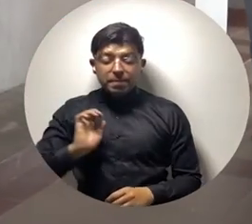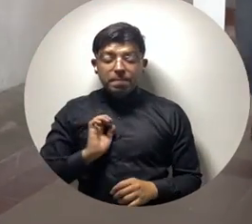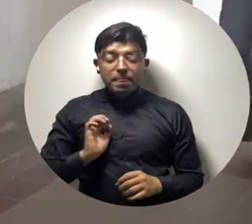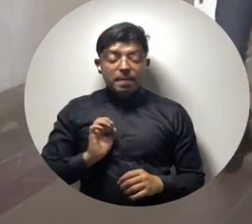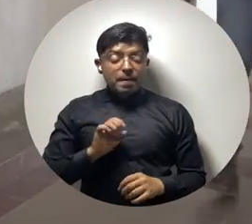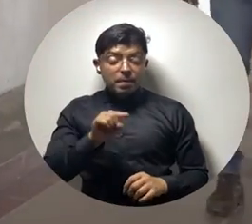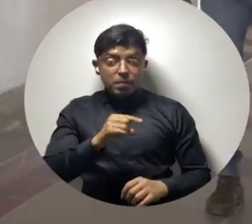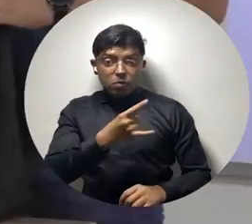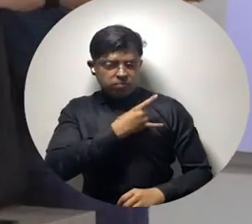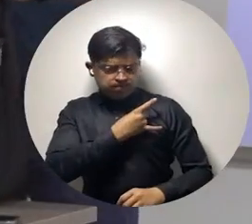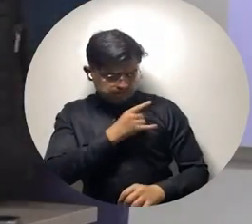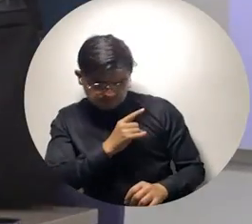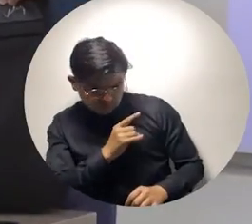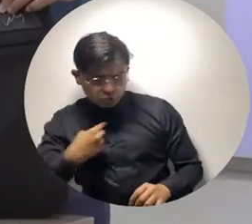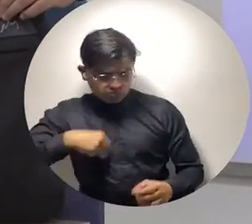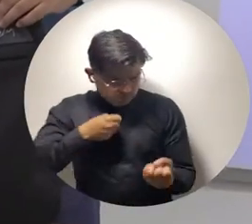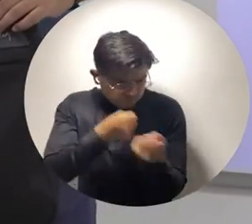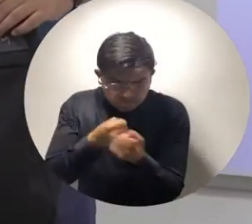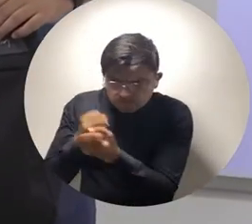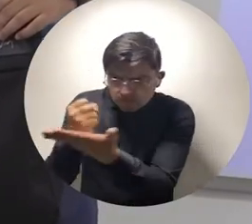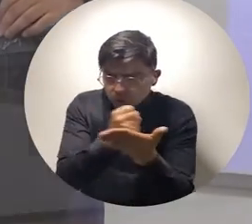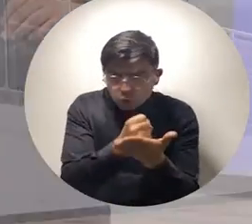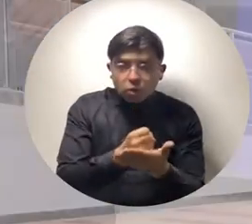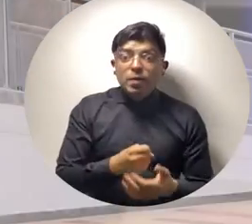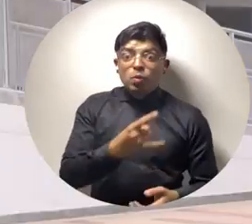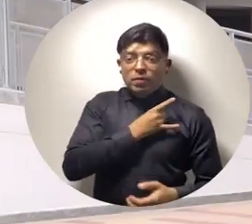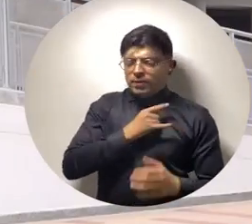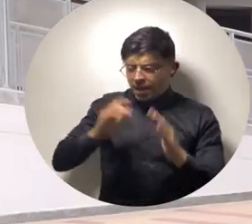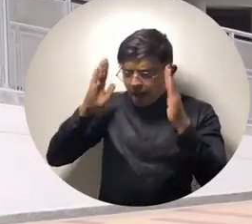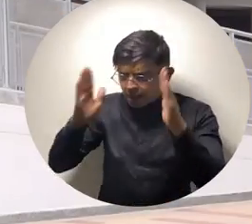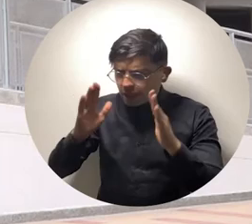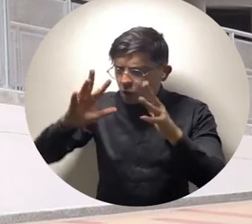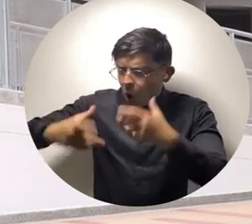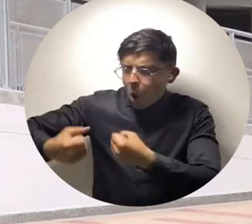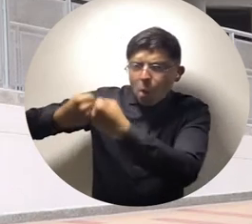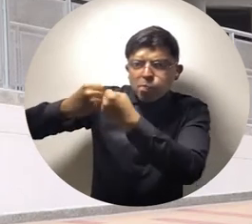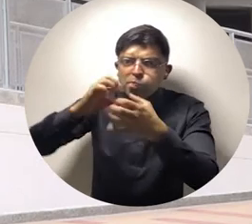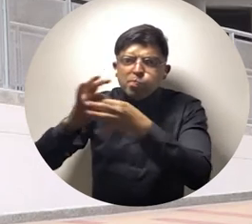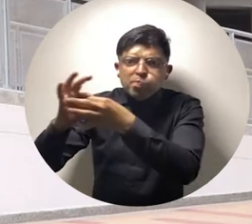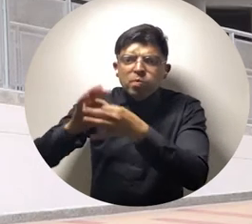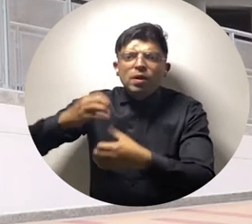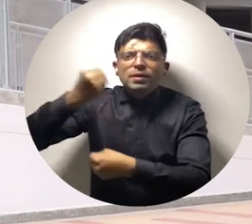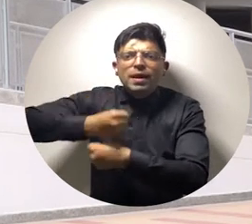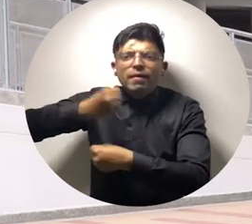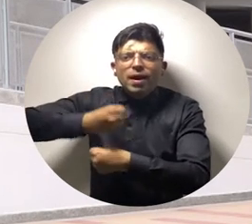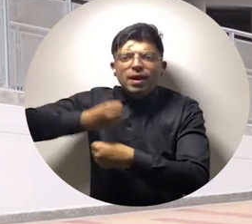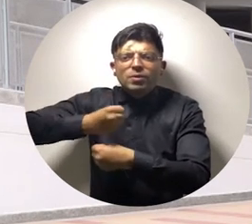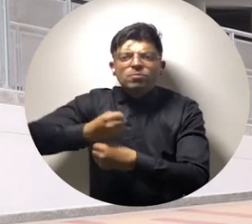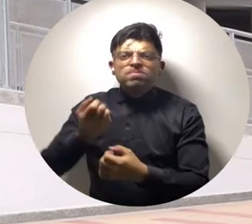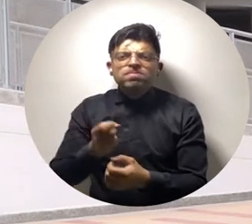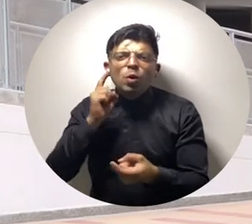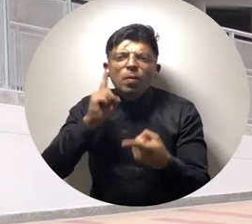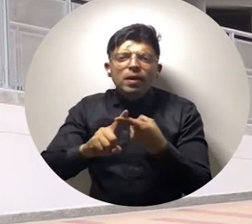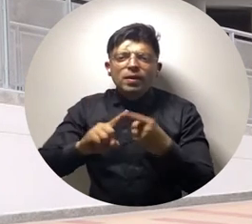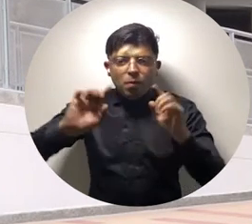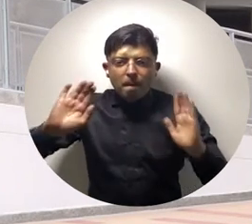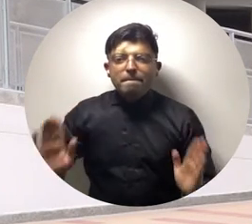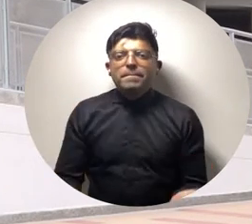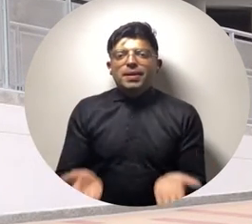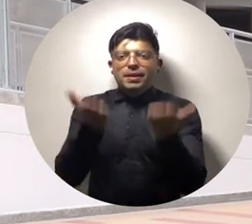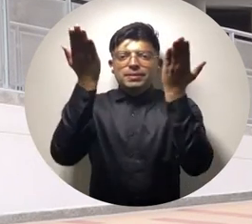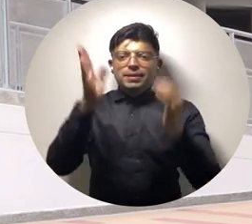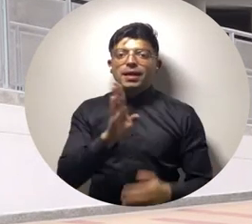universidad siempre ha estado atento y ha estado siempre de la mano trabajando para el